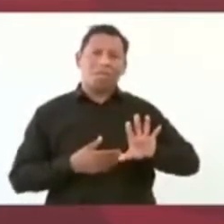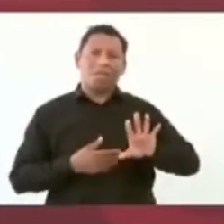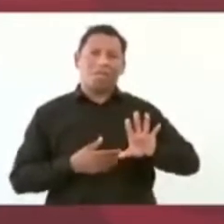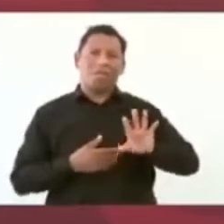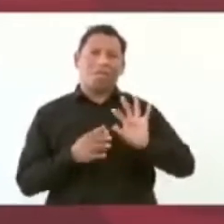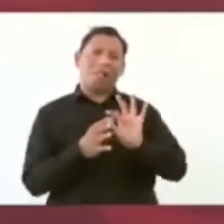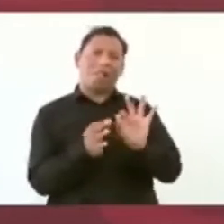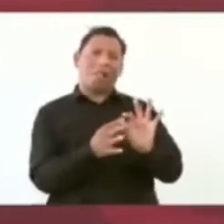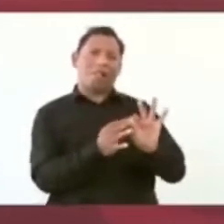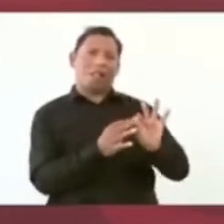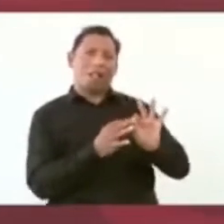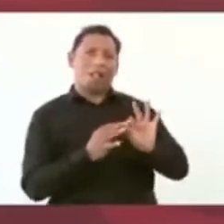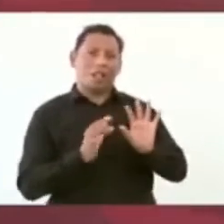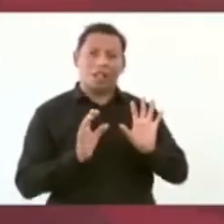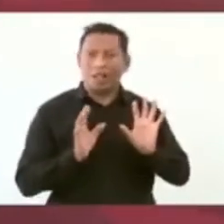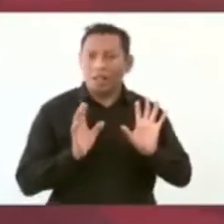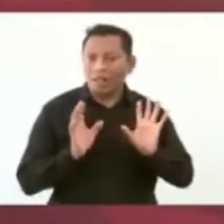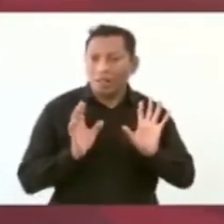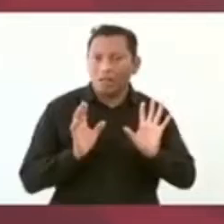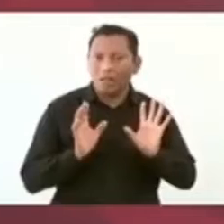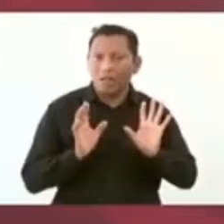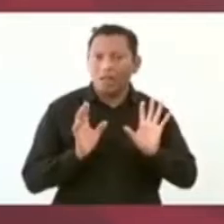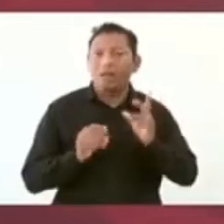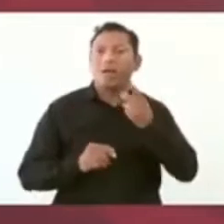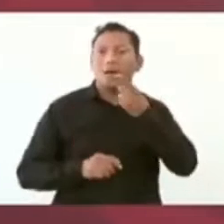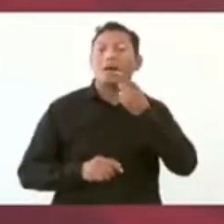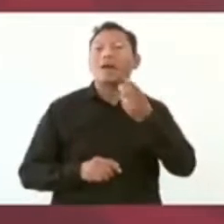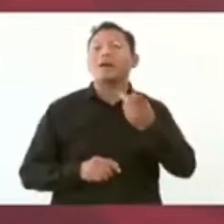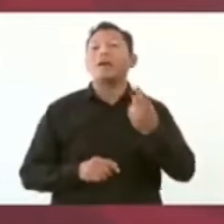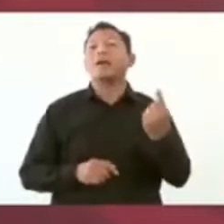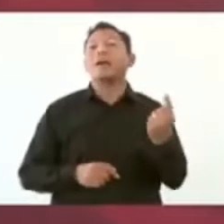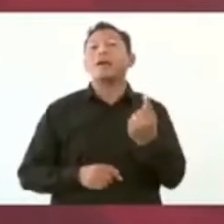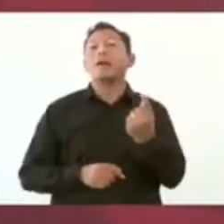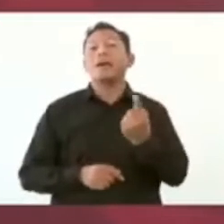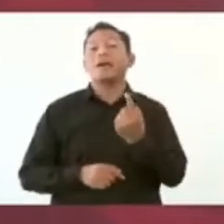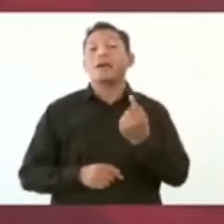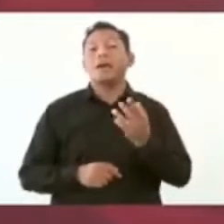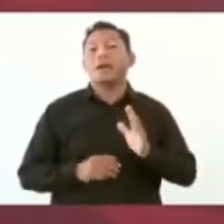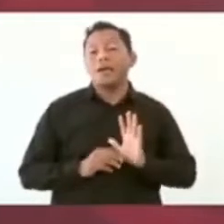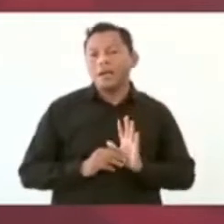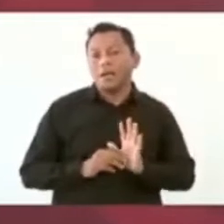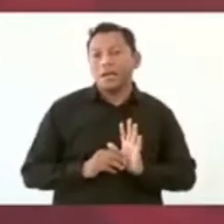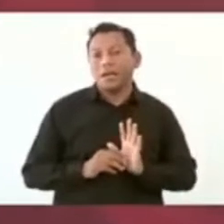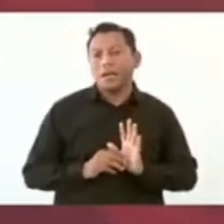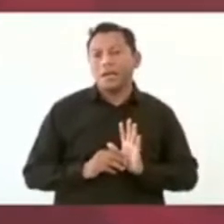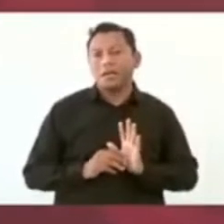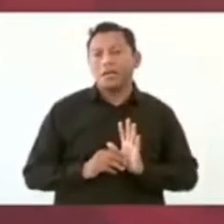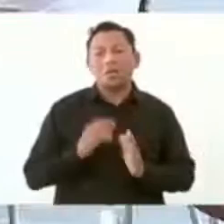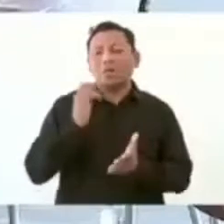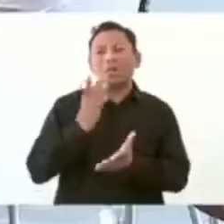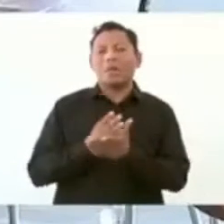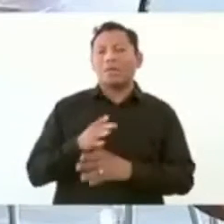todo va a ser faramalla.